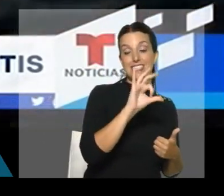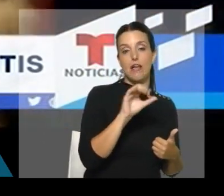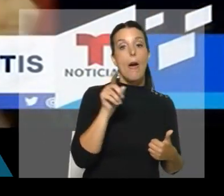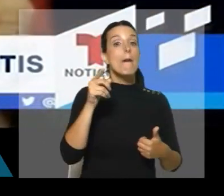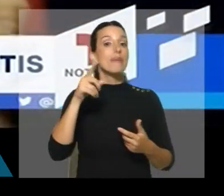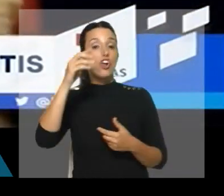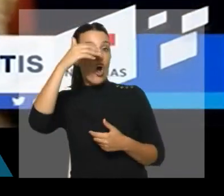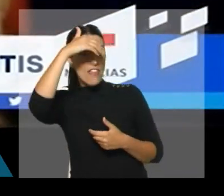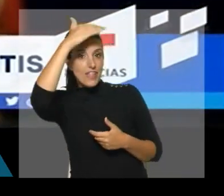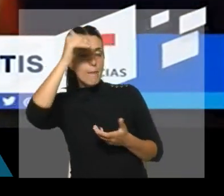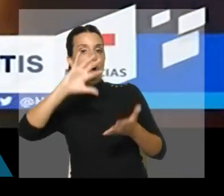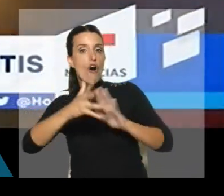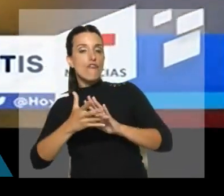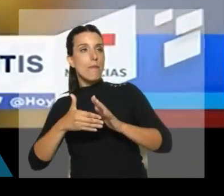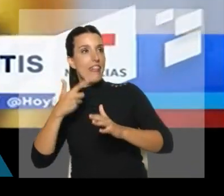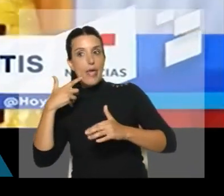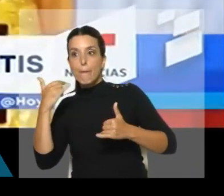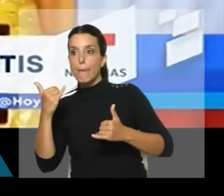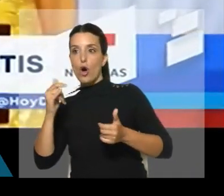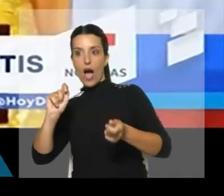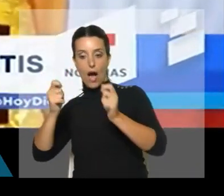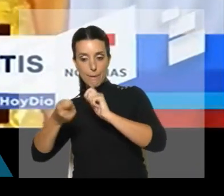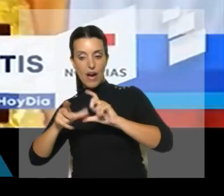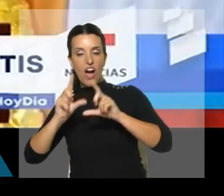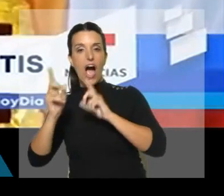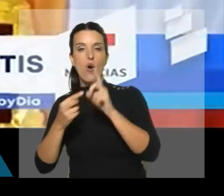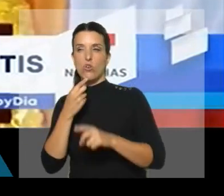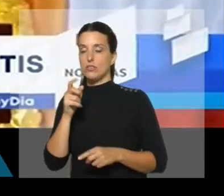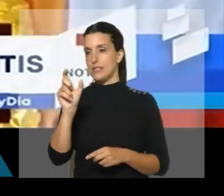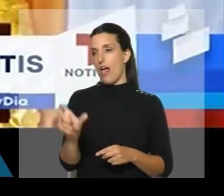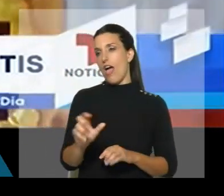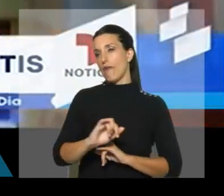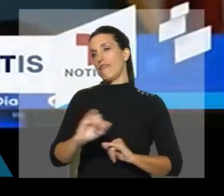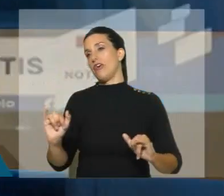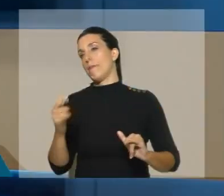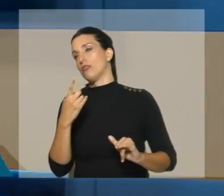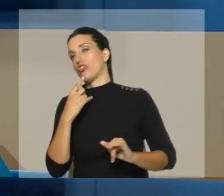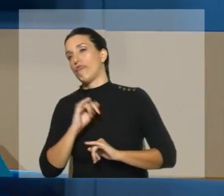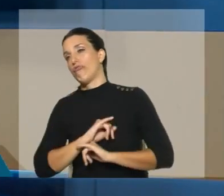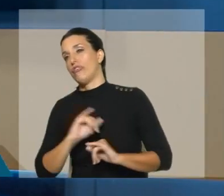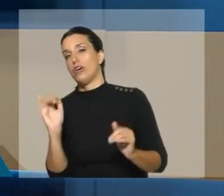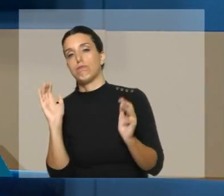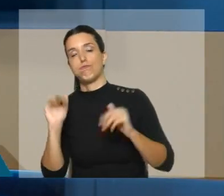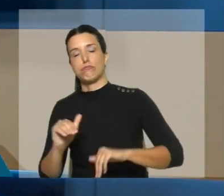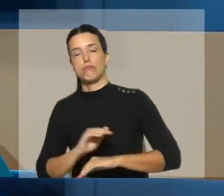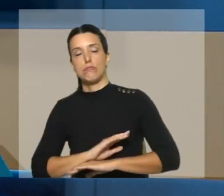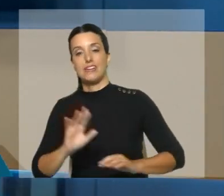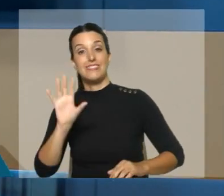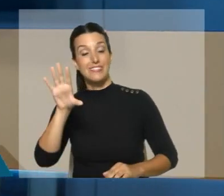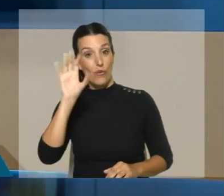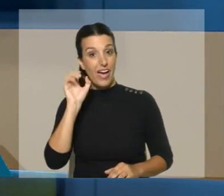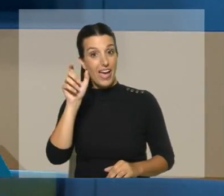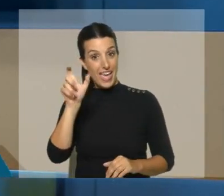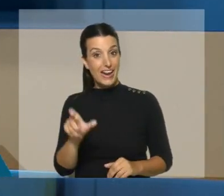reconstruirse a lo largo del tiempo, cuando muchos lo daban por terminado políticamente, recordemos que lo sometieron, quisieron